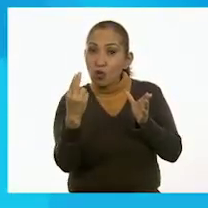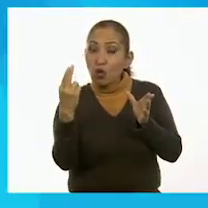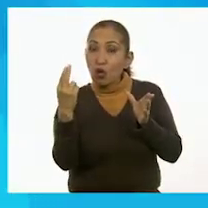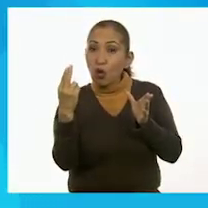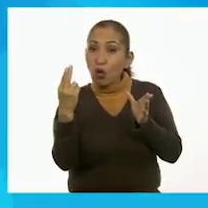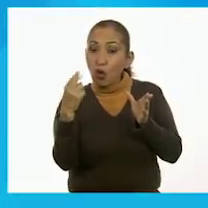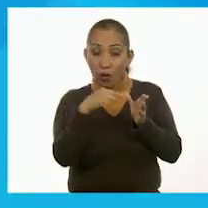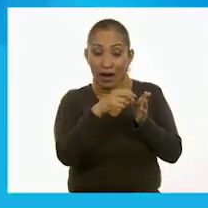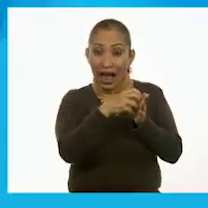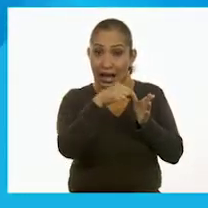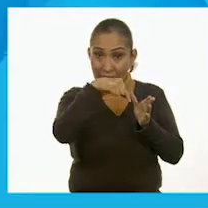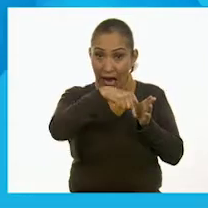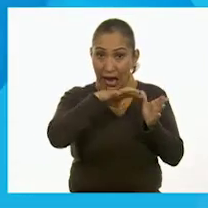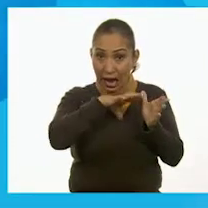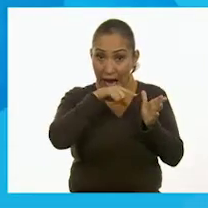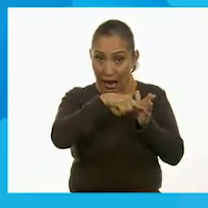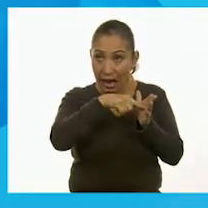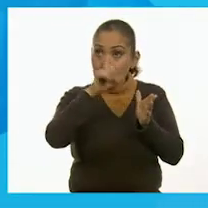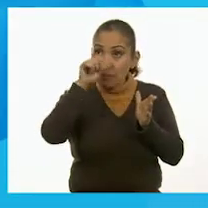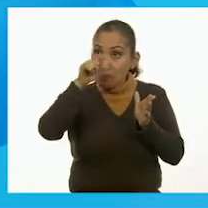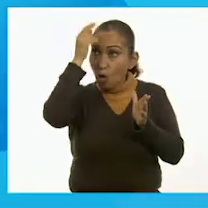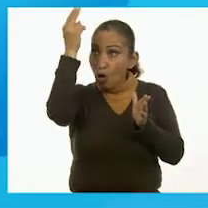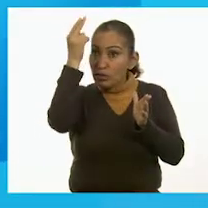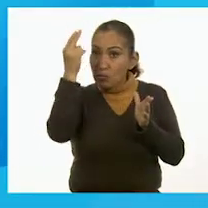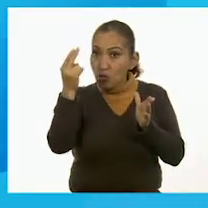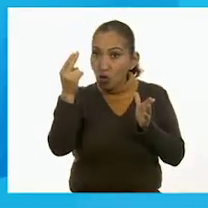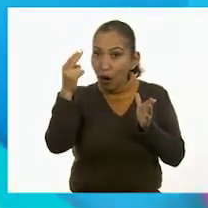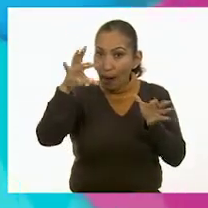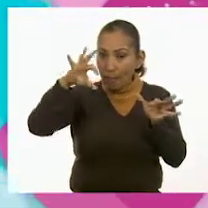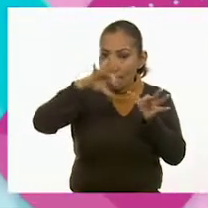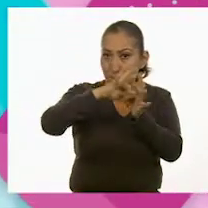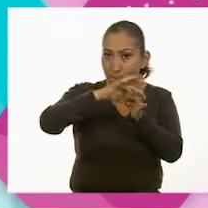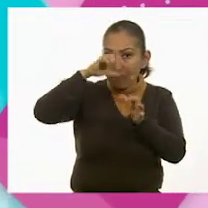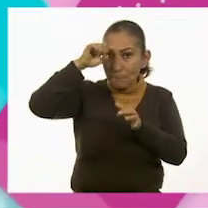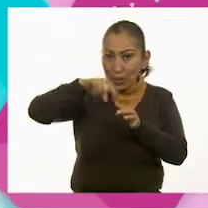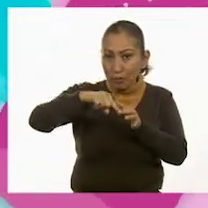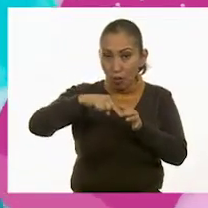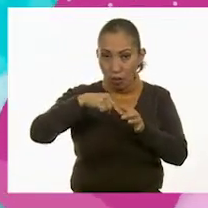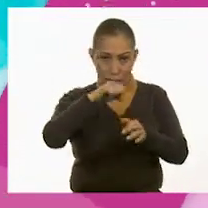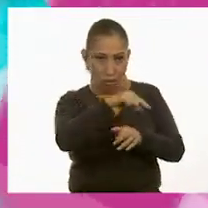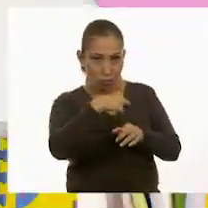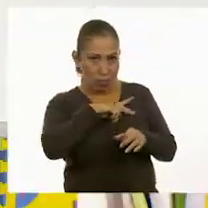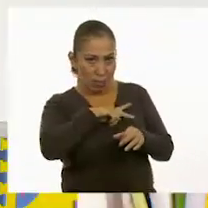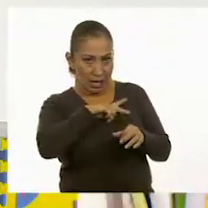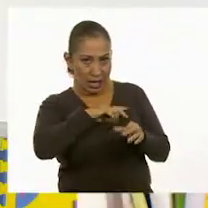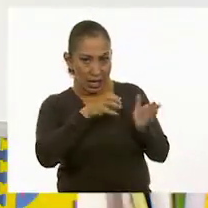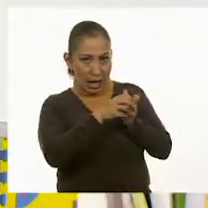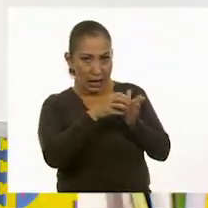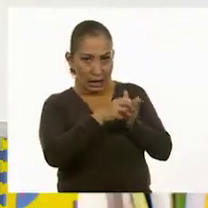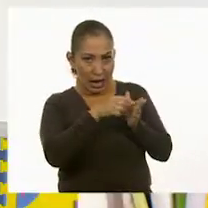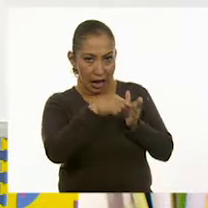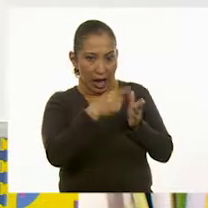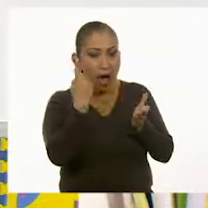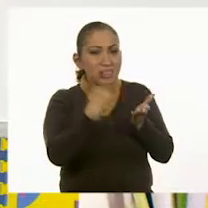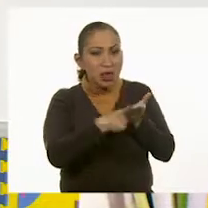caja de sorpresas. Entonces, recuerda que nuestra caja de sorpresas es esta cajita. Sí. ¿De acuerdo? Entonces,